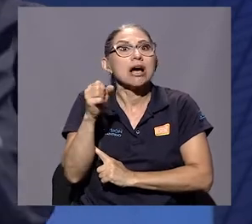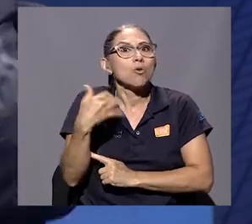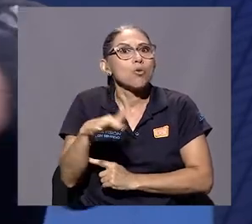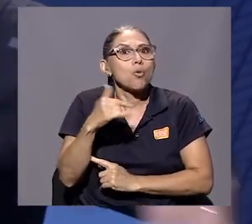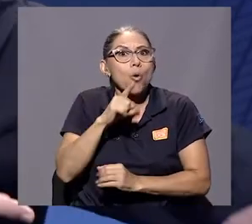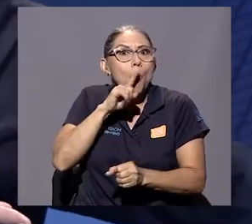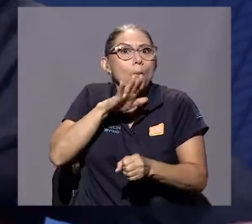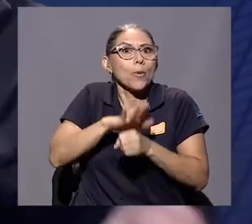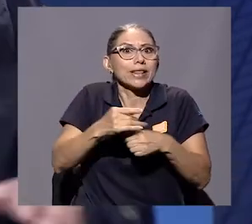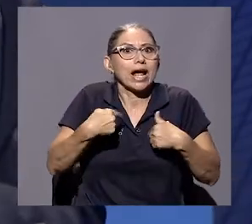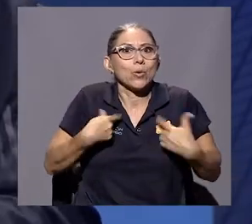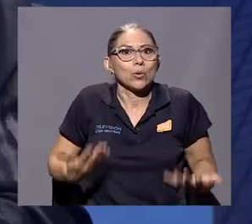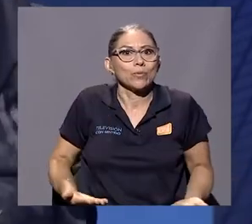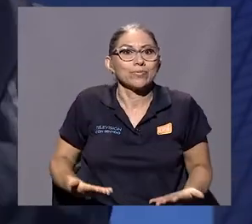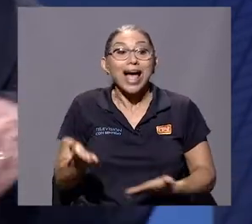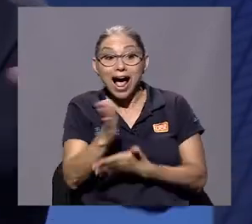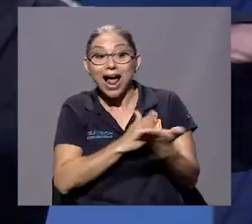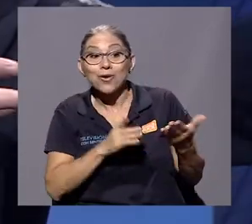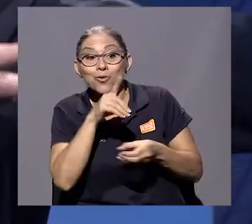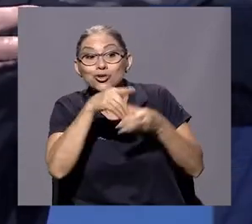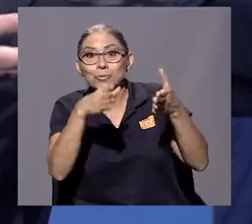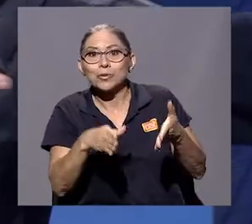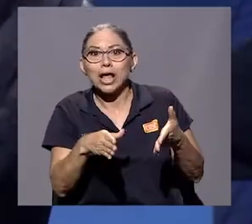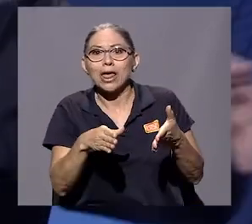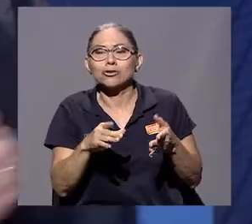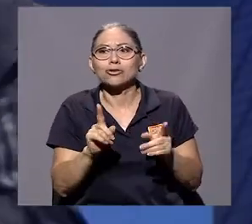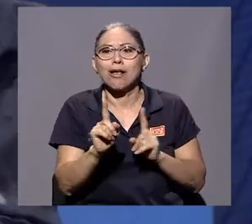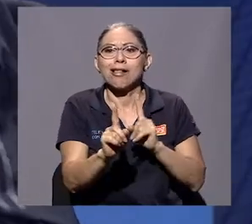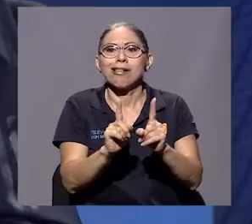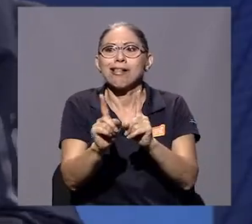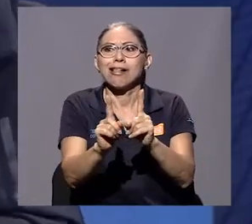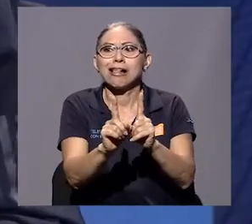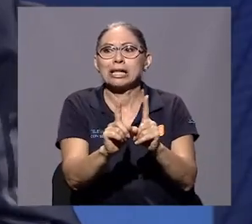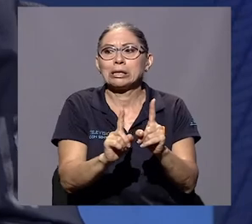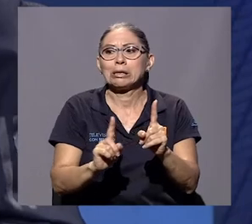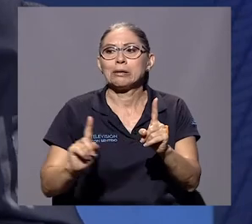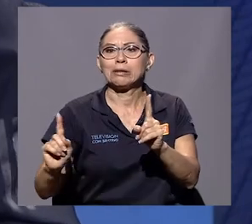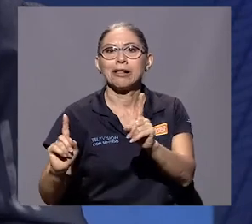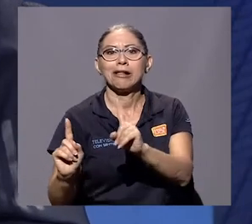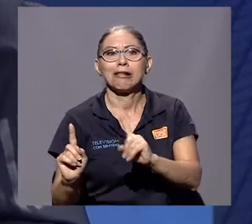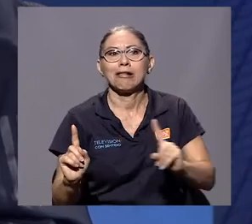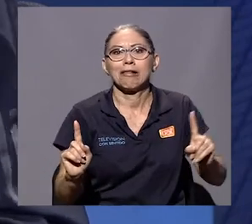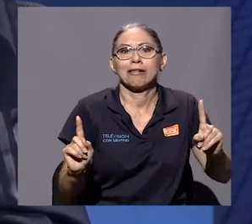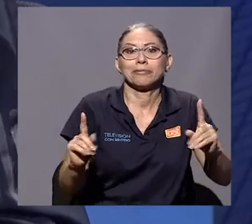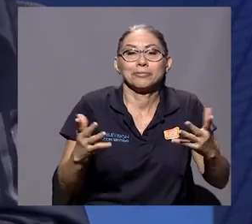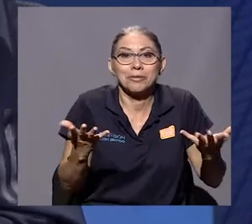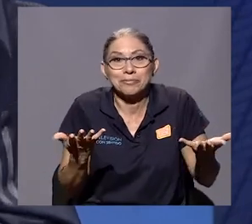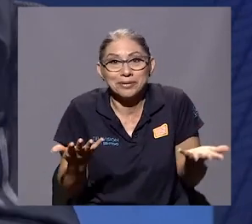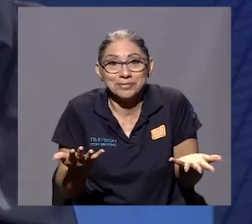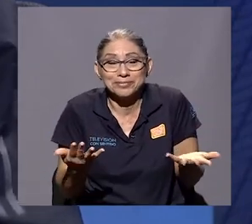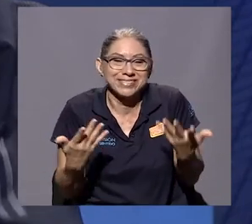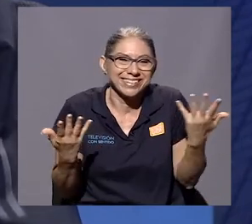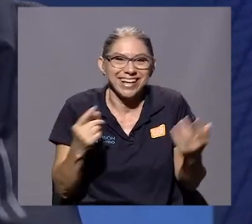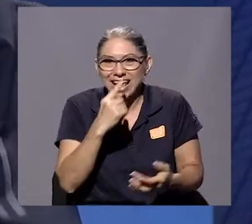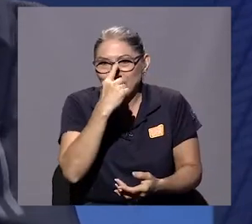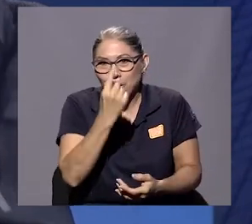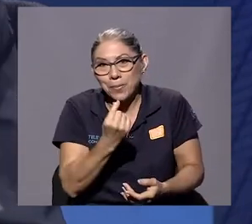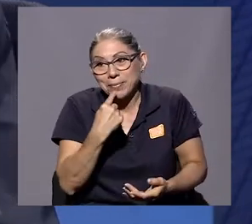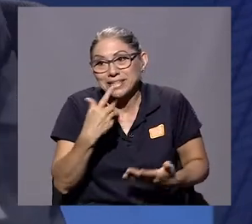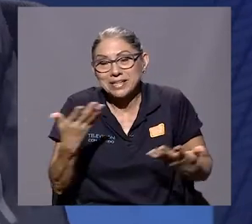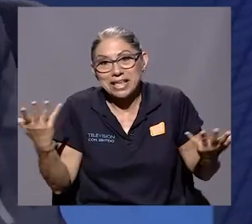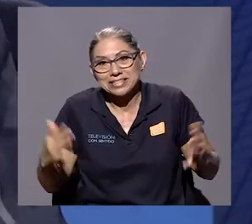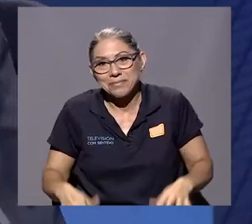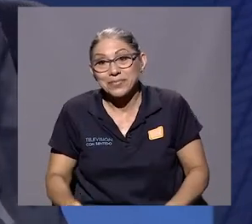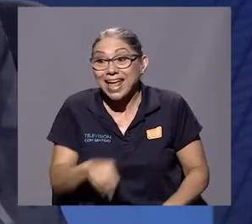Algunos de los diputados se salieron, ¿verdad? Es decir, se pusieron al lado. Nosotros seguimos ahí caminando y Don Pepe dice, bueno, aquí está. Estos